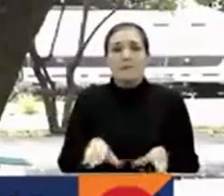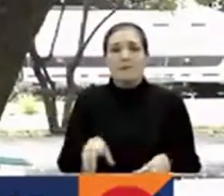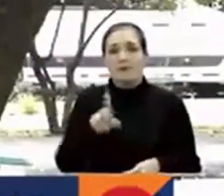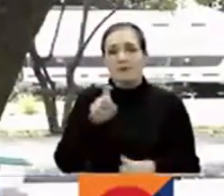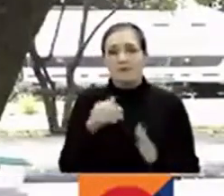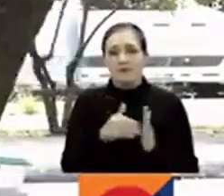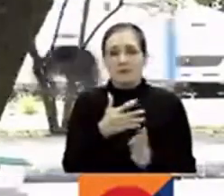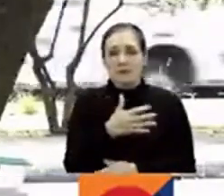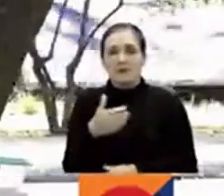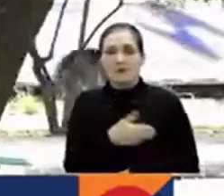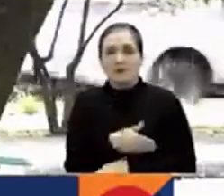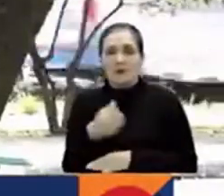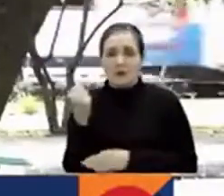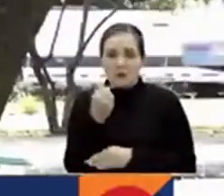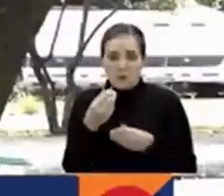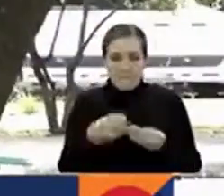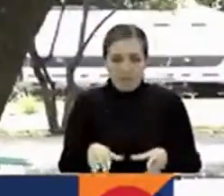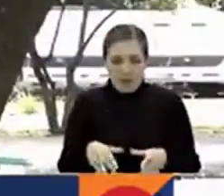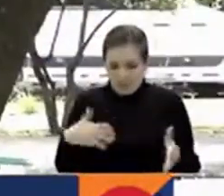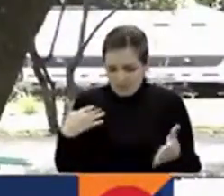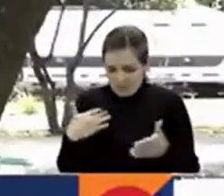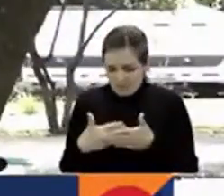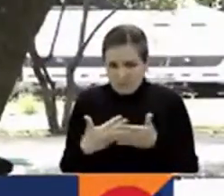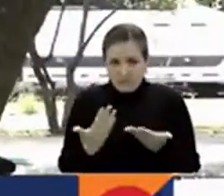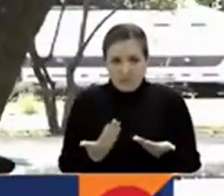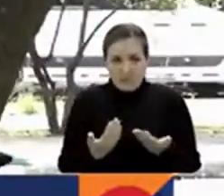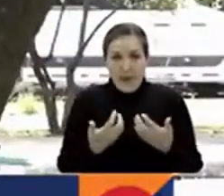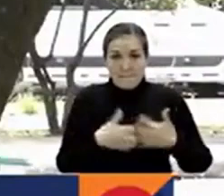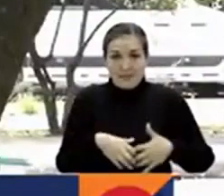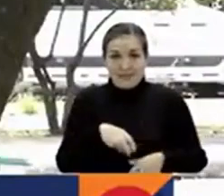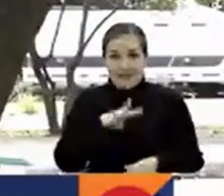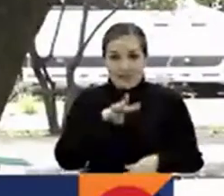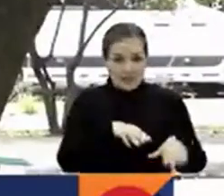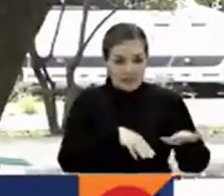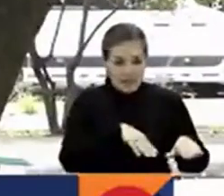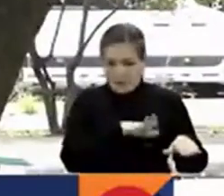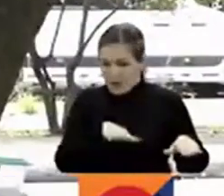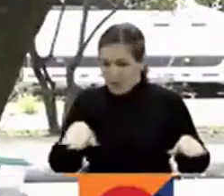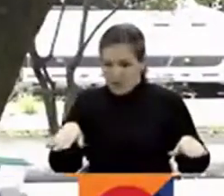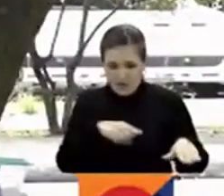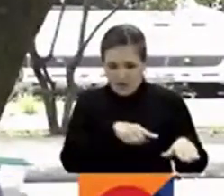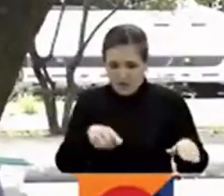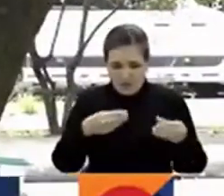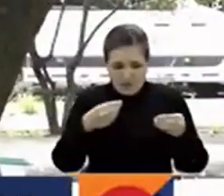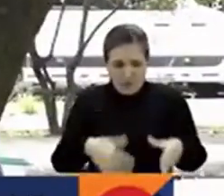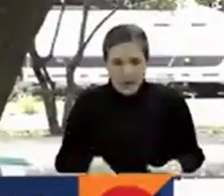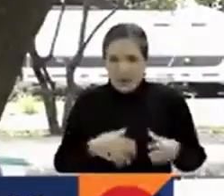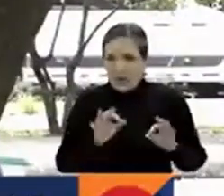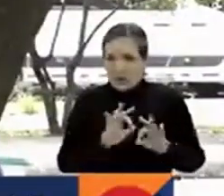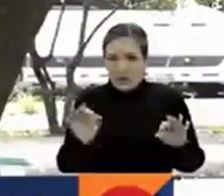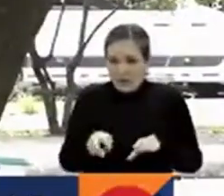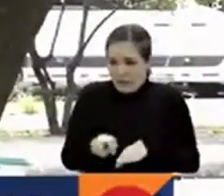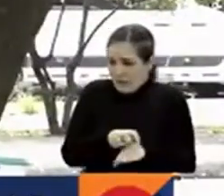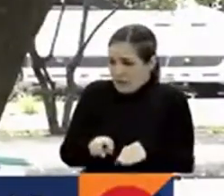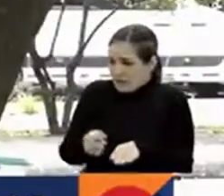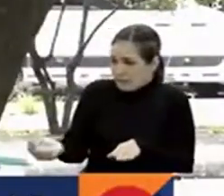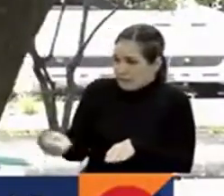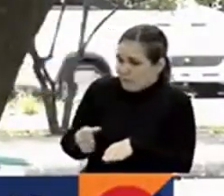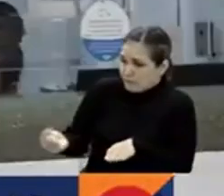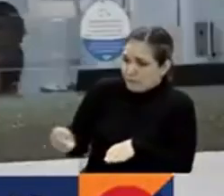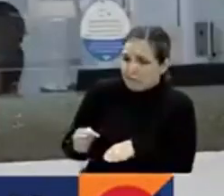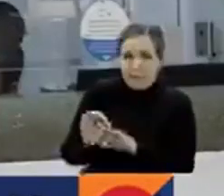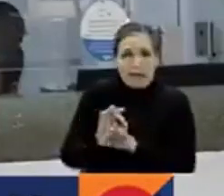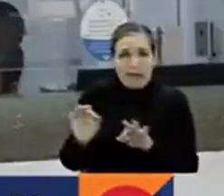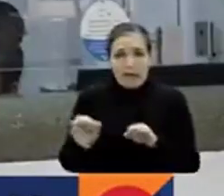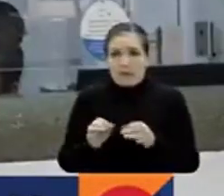económicas ya nos arroja para estas tres empresas. Más de 45 mil personas dejadas de transportar en esos 26 días de